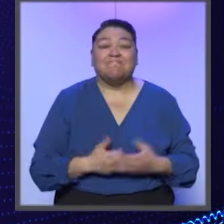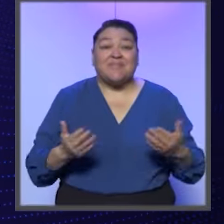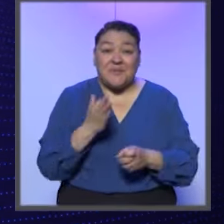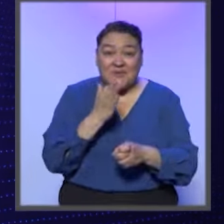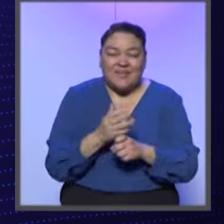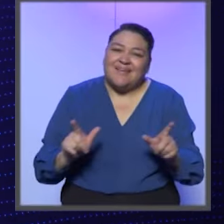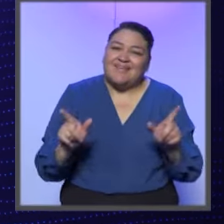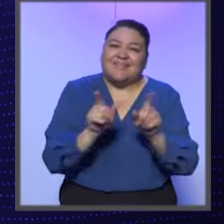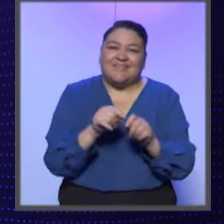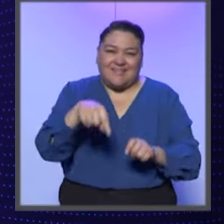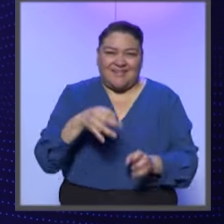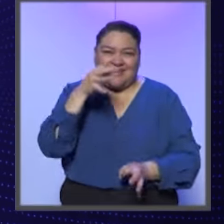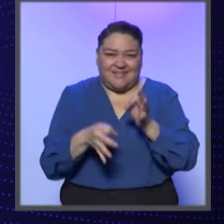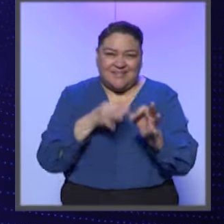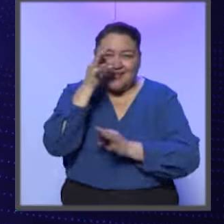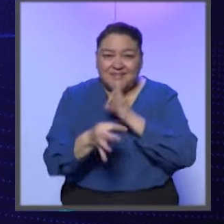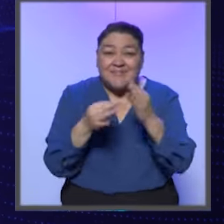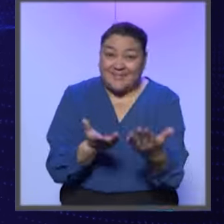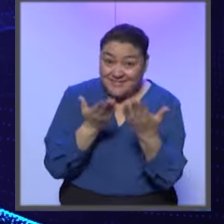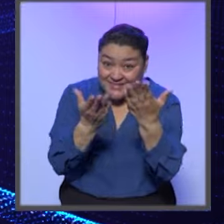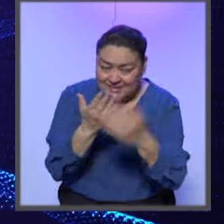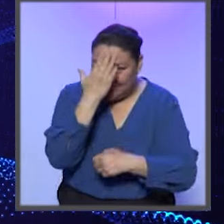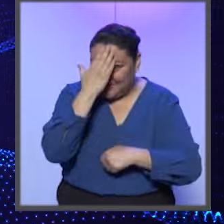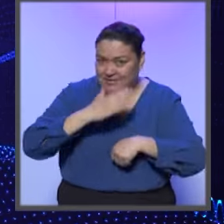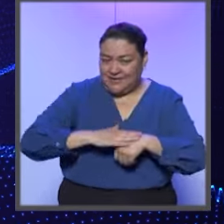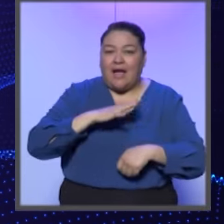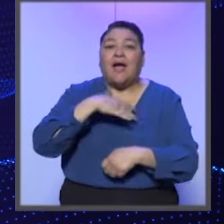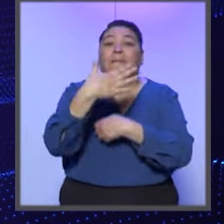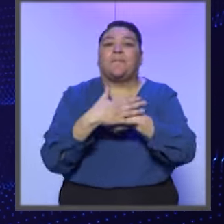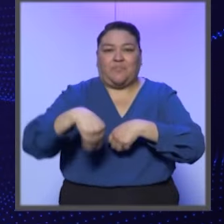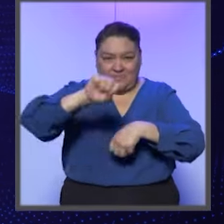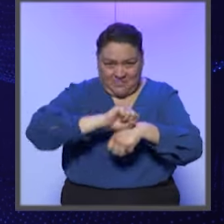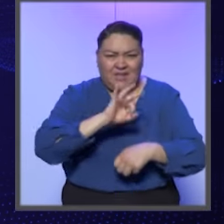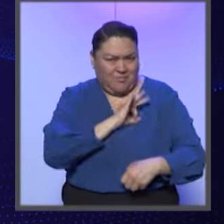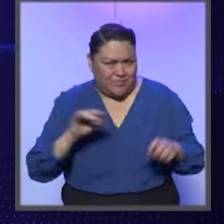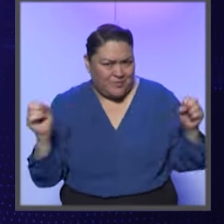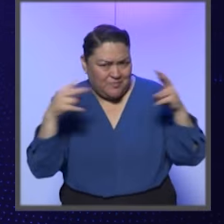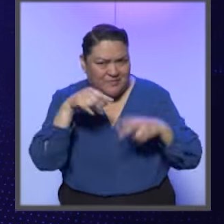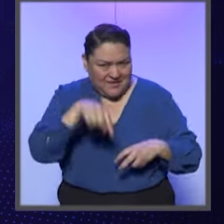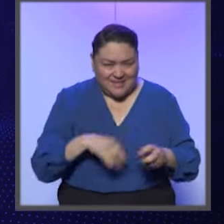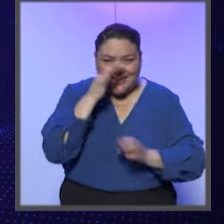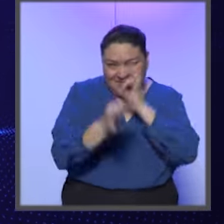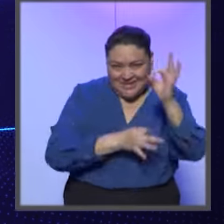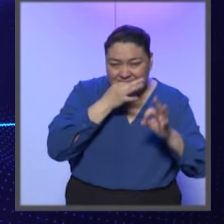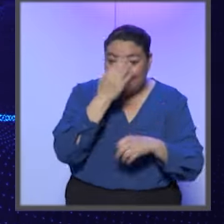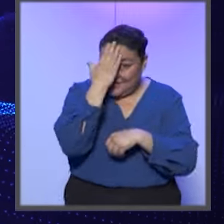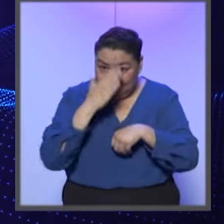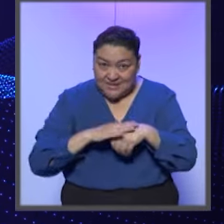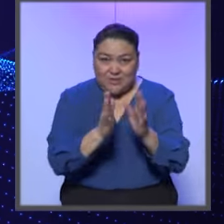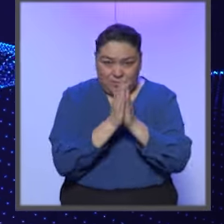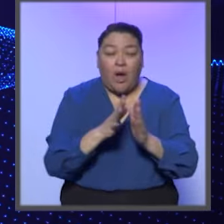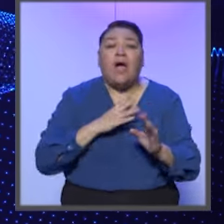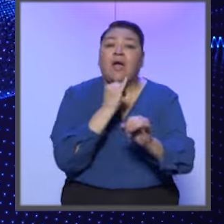Por el momento es todo en Tu Tribunal Informa. Recuerda que tenemos una cita en la siguiente emisión de este espacio informativo y no